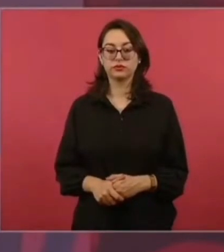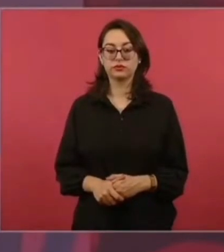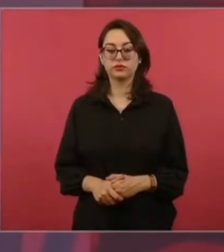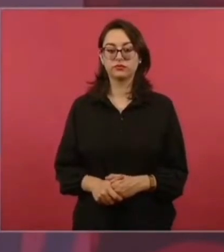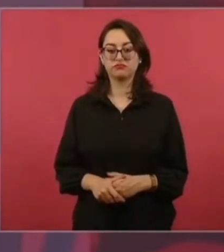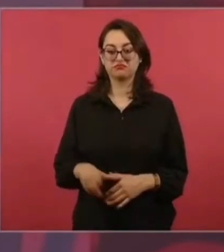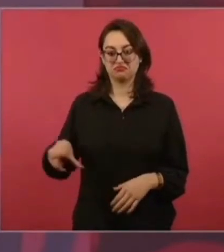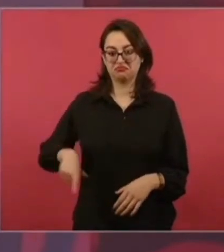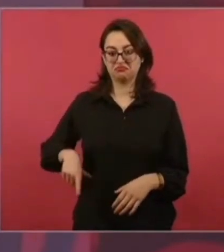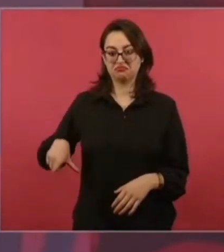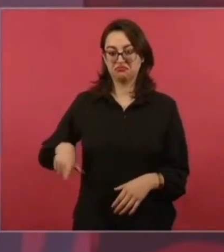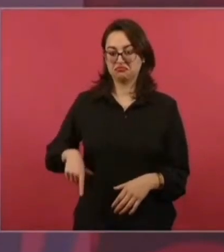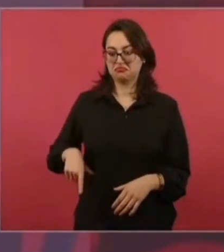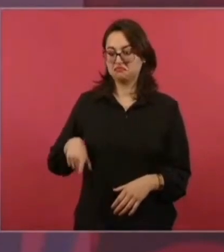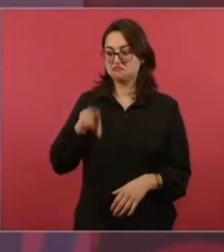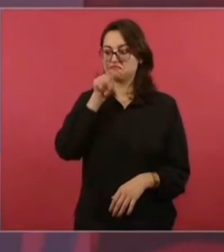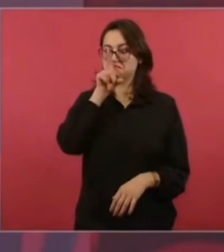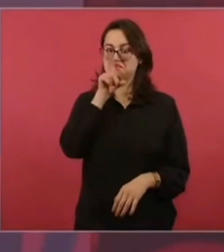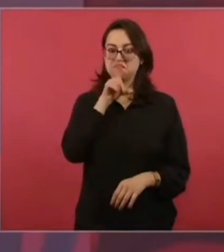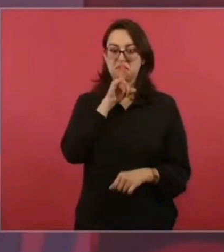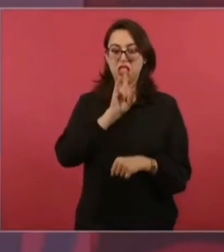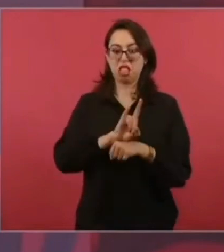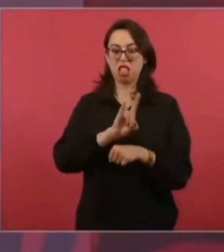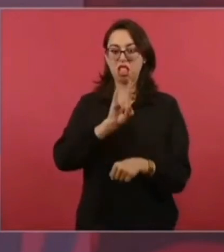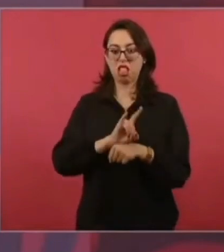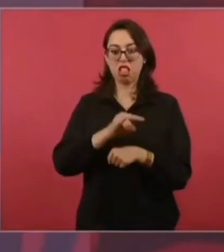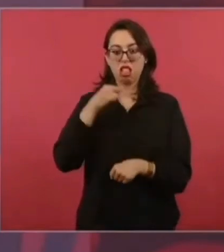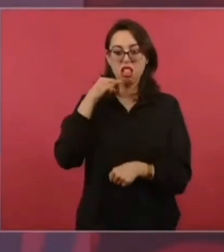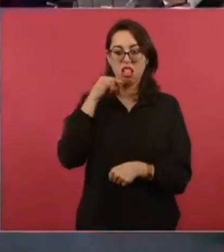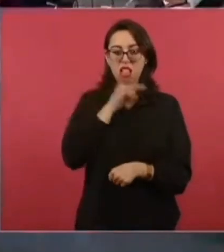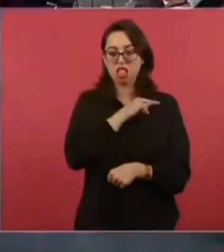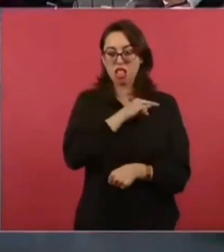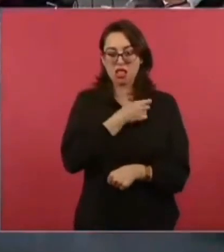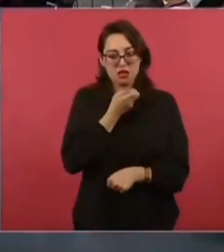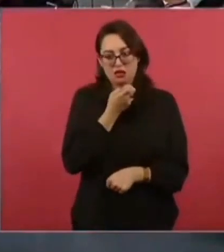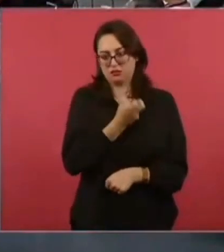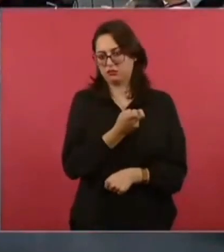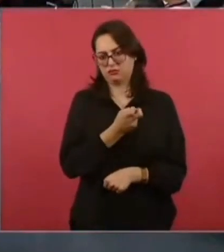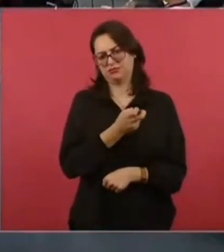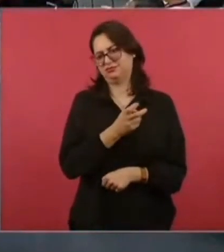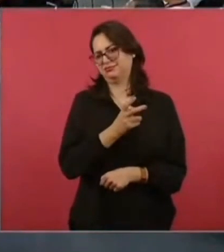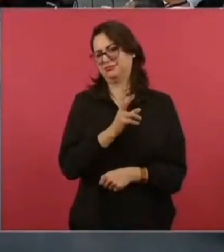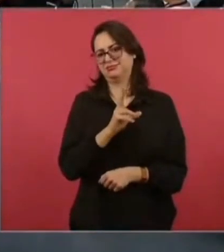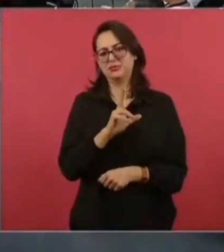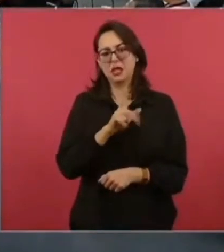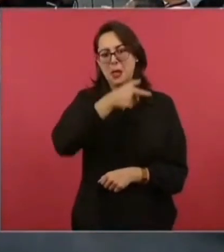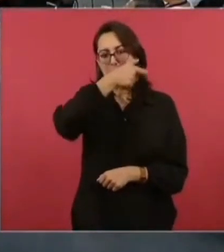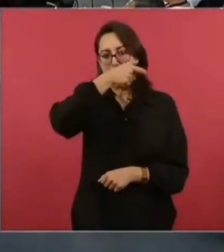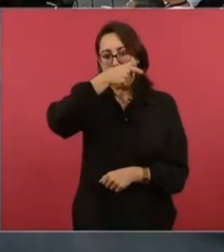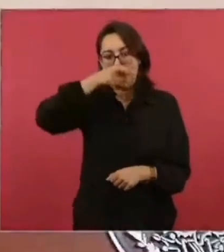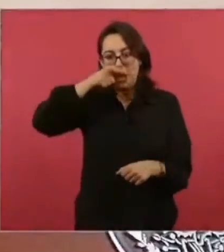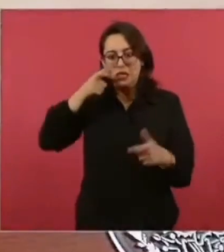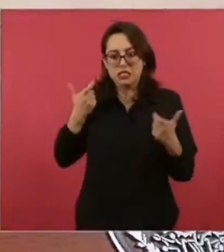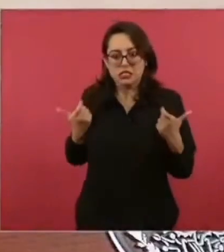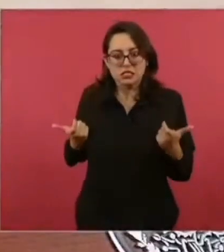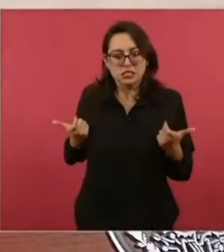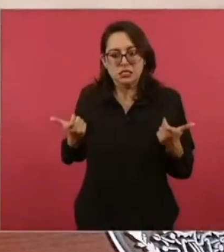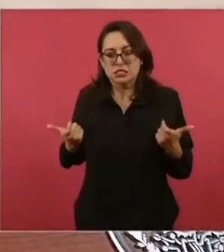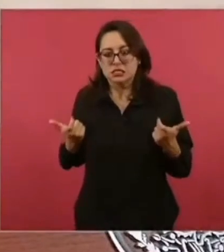falsarios. No gente hipócrita. No ambiciosos vulgares.